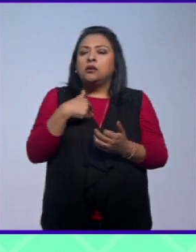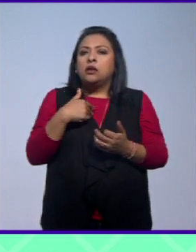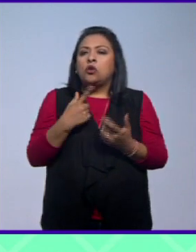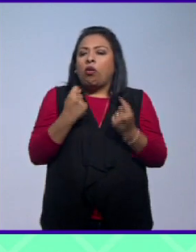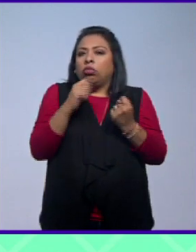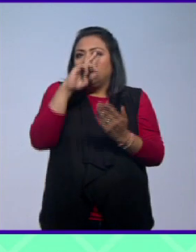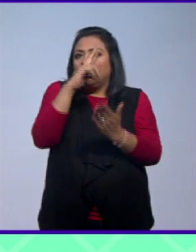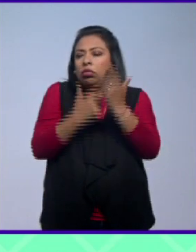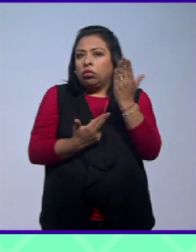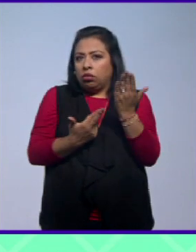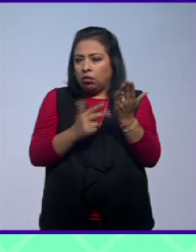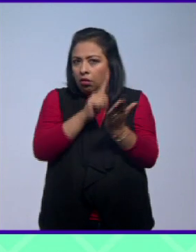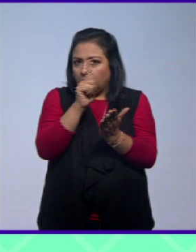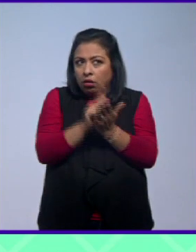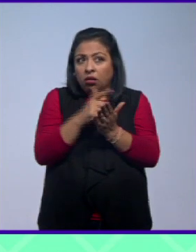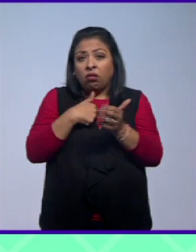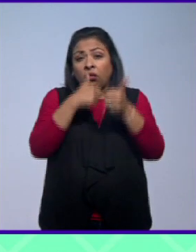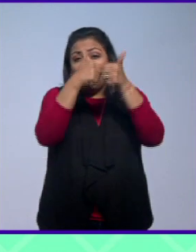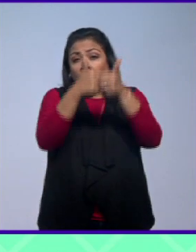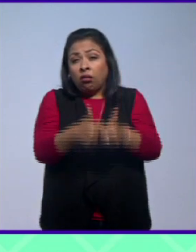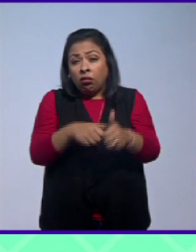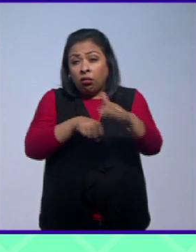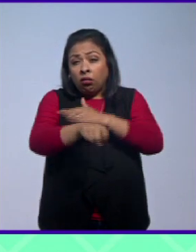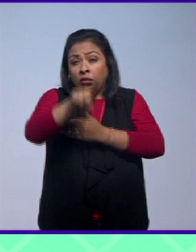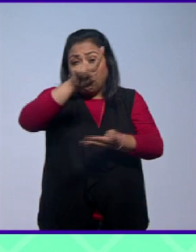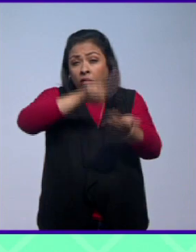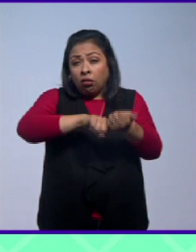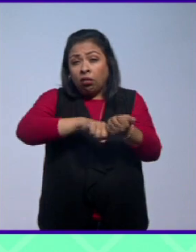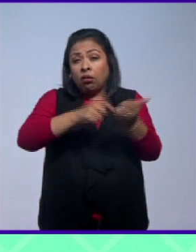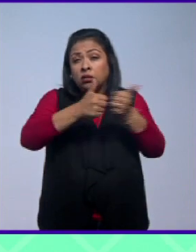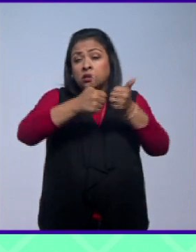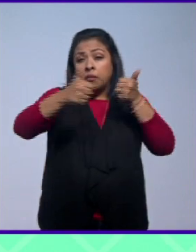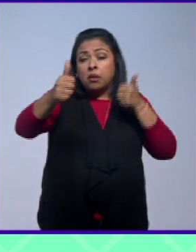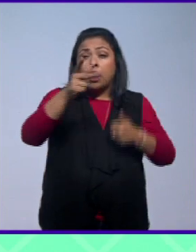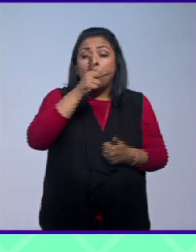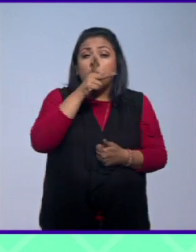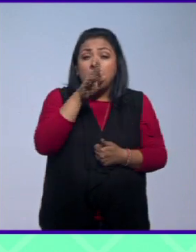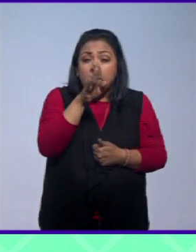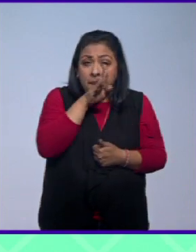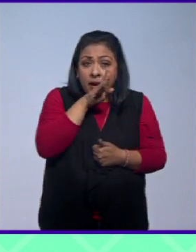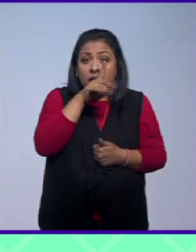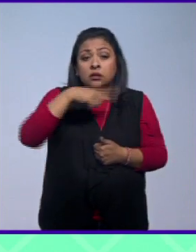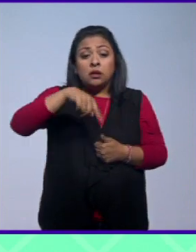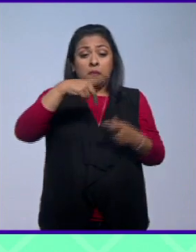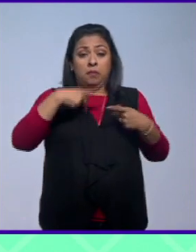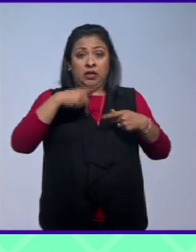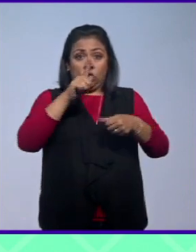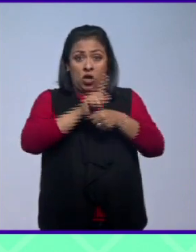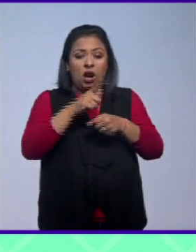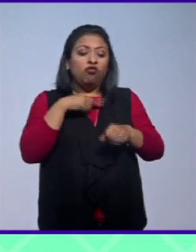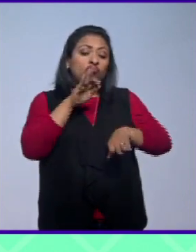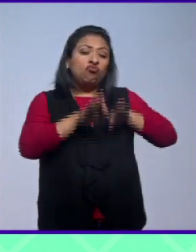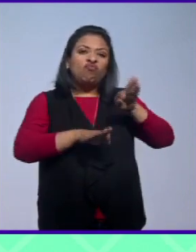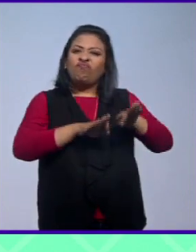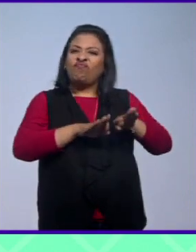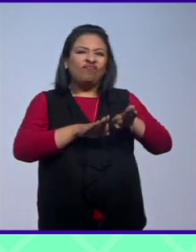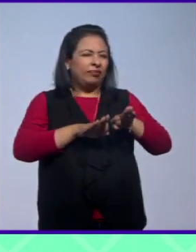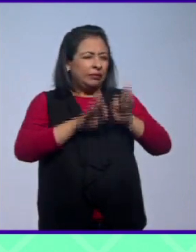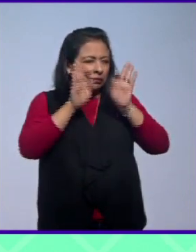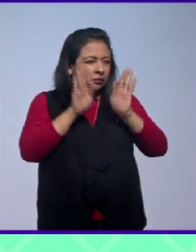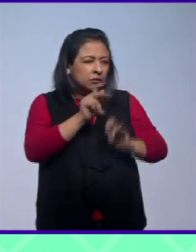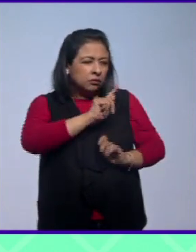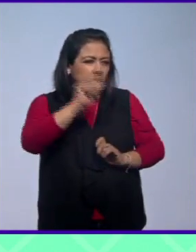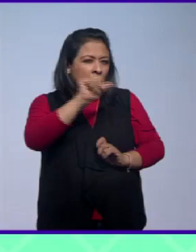delito permanecen en estos centros de detención lejos de sus padres y el personal que está a cargo de ellos no es